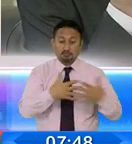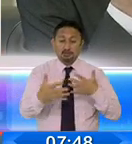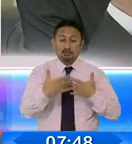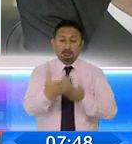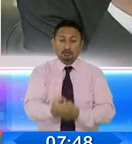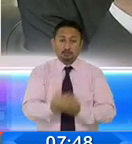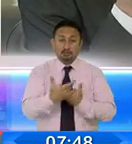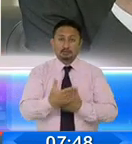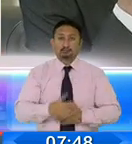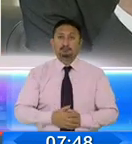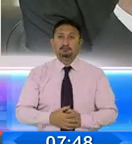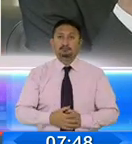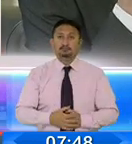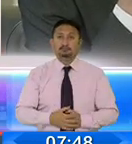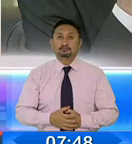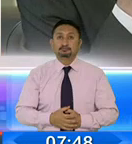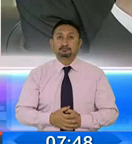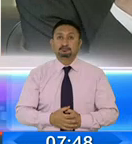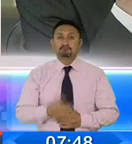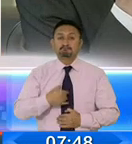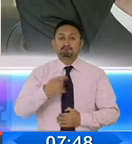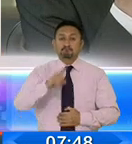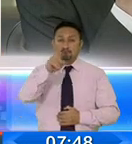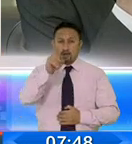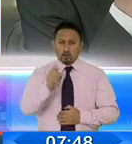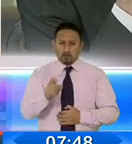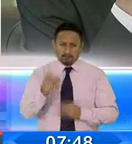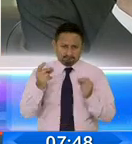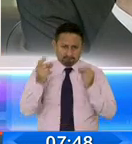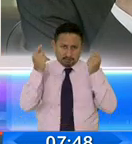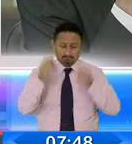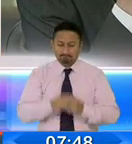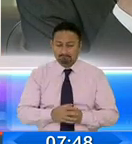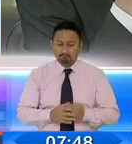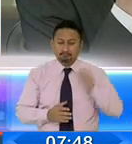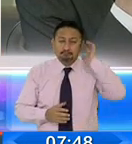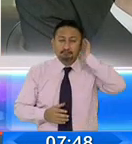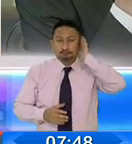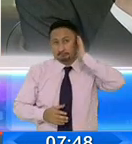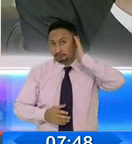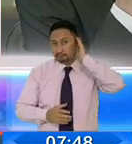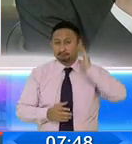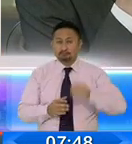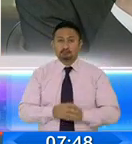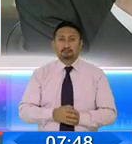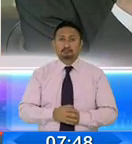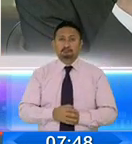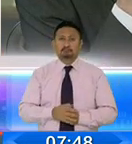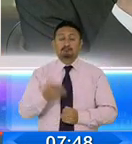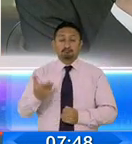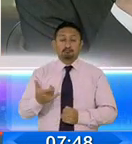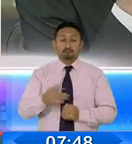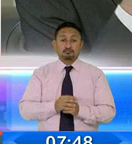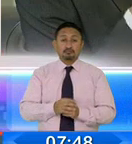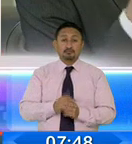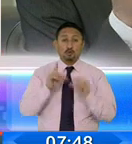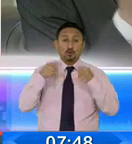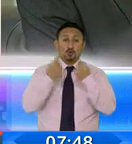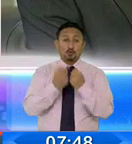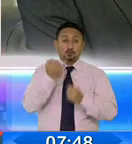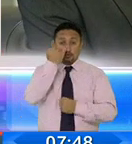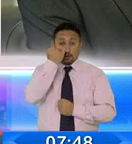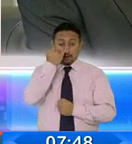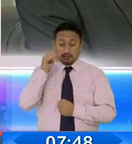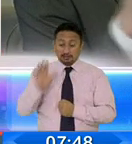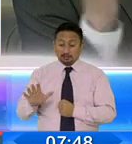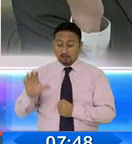para la tranquilidad a los ecuatorianos. Le hago una pregunta rápida, doctor Pérez. Sin duda el crecimiento electoral que tuvo Pachacútic de pasar del